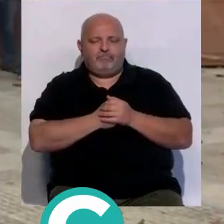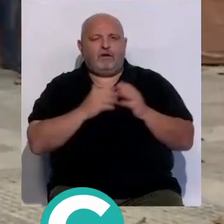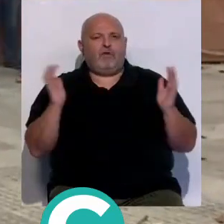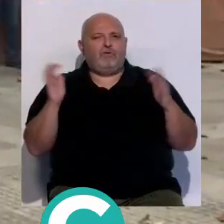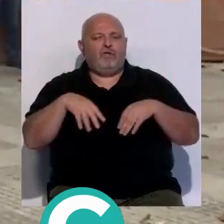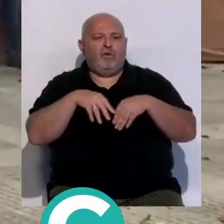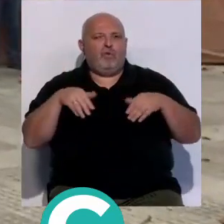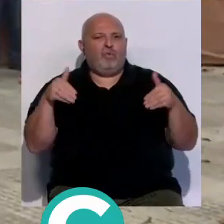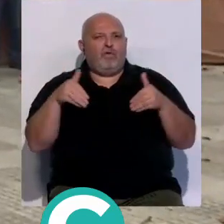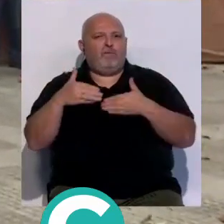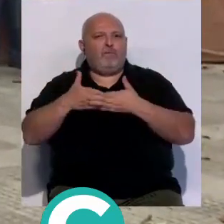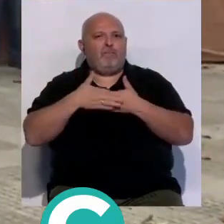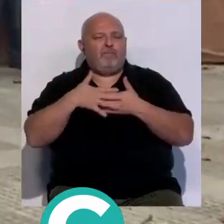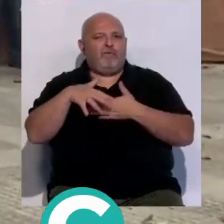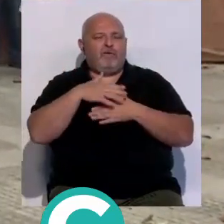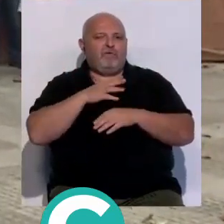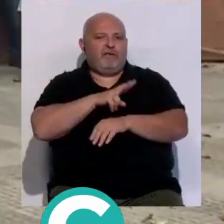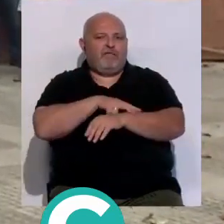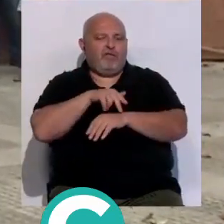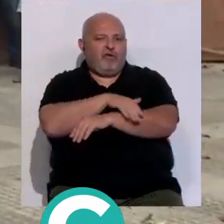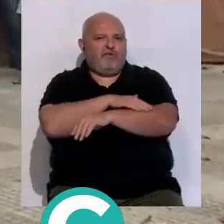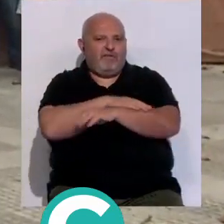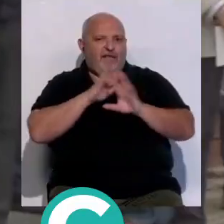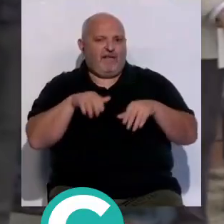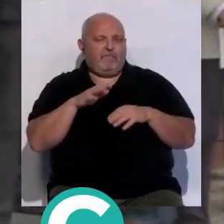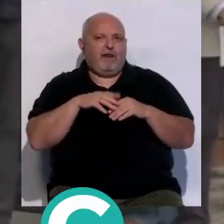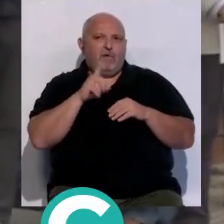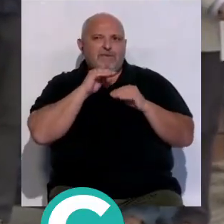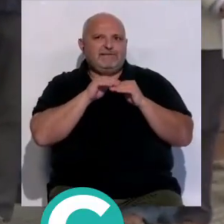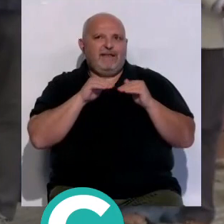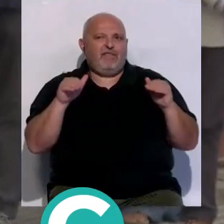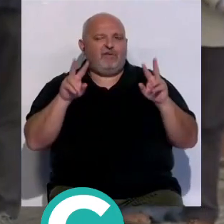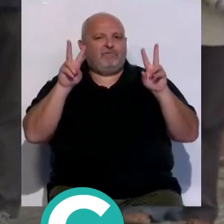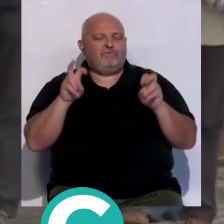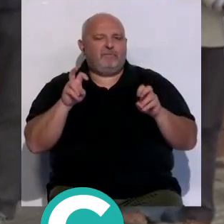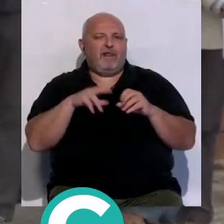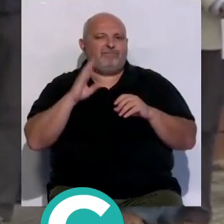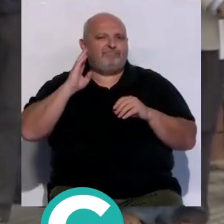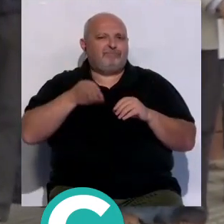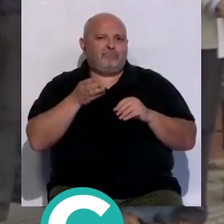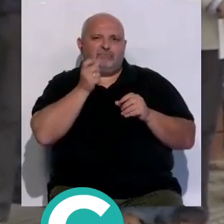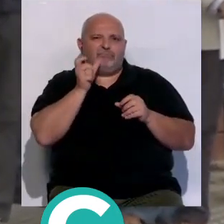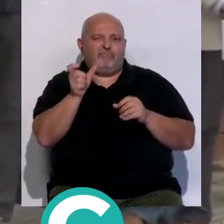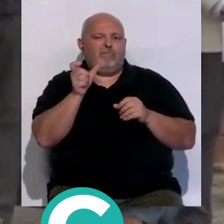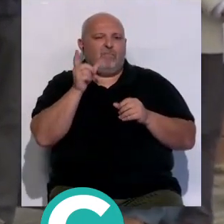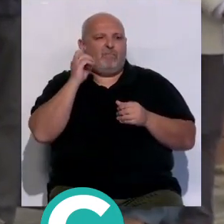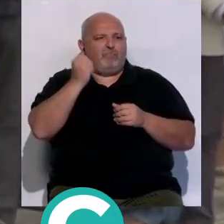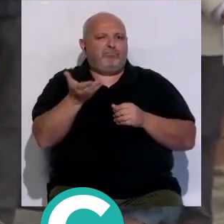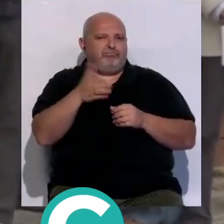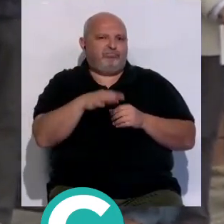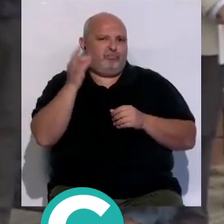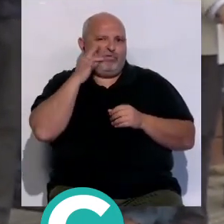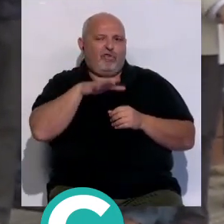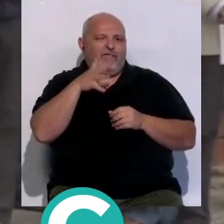concentración este jueves a las puertas de la delegación del gobierno en Cádiz para guardar un minuto de silencio para condenar la última muerte por violencia de